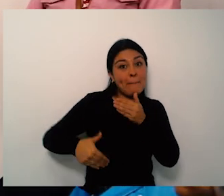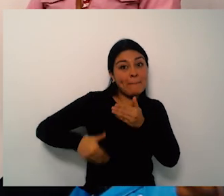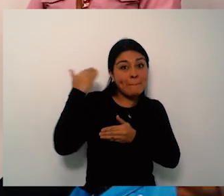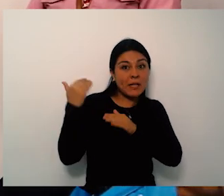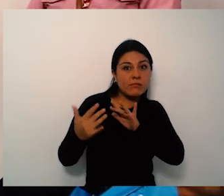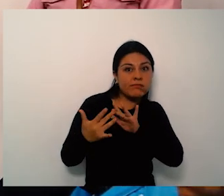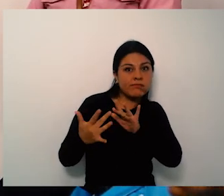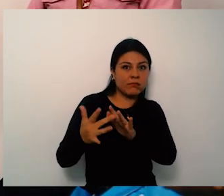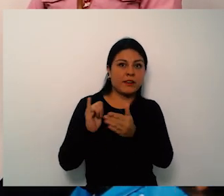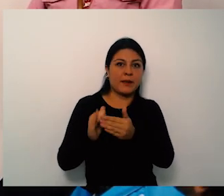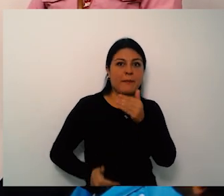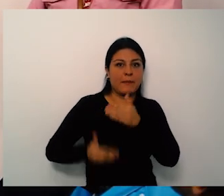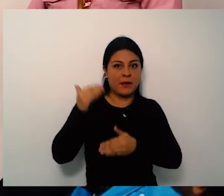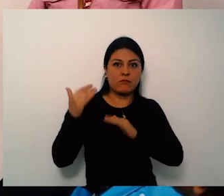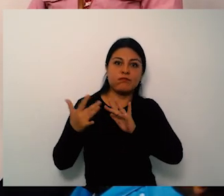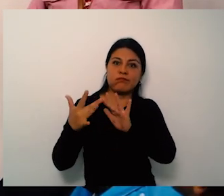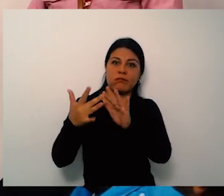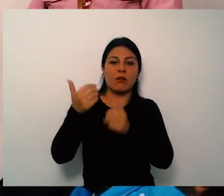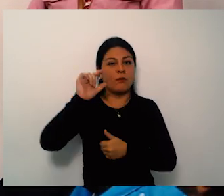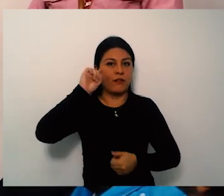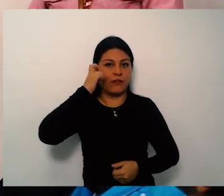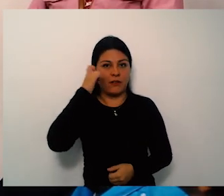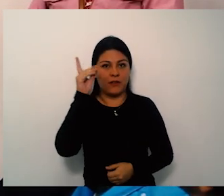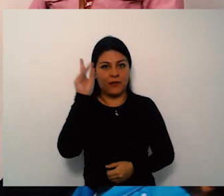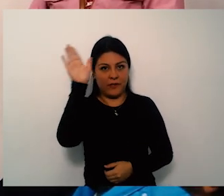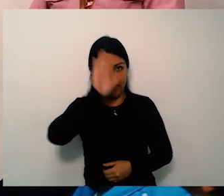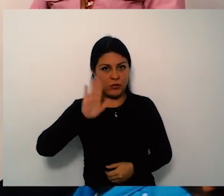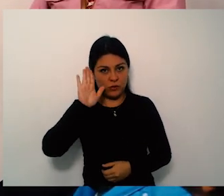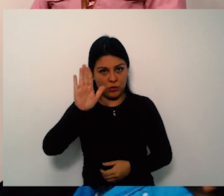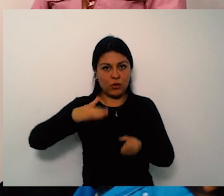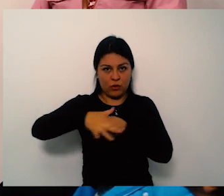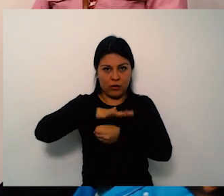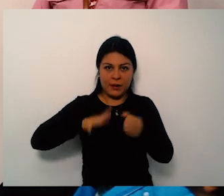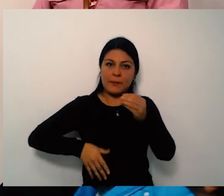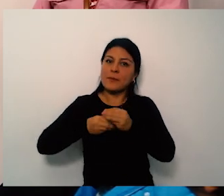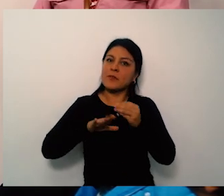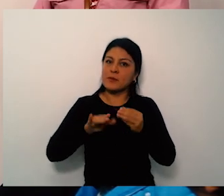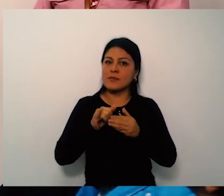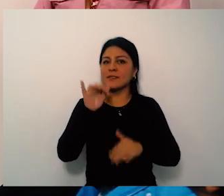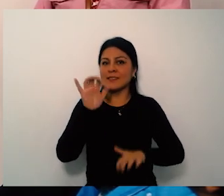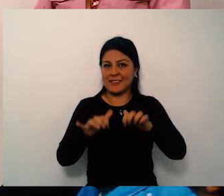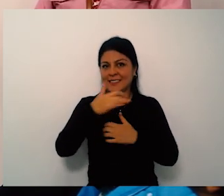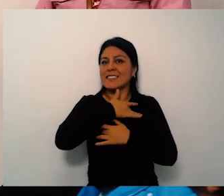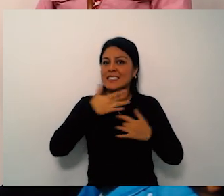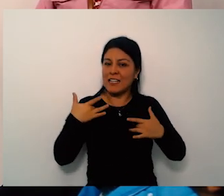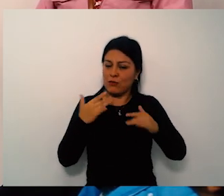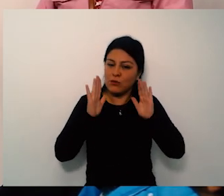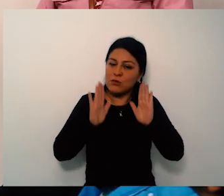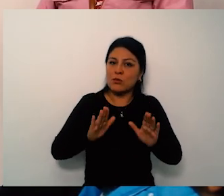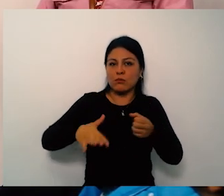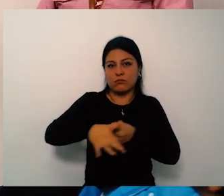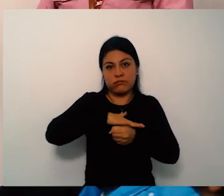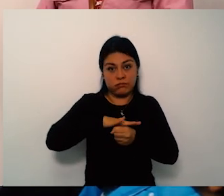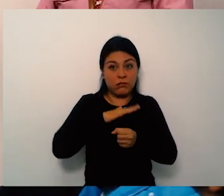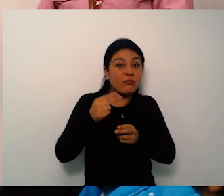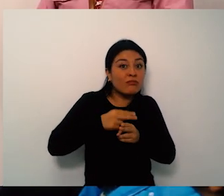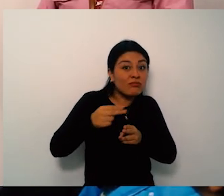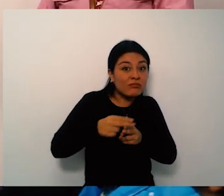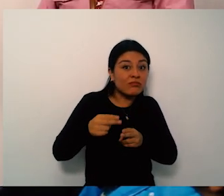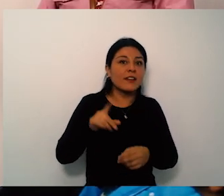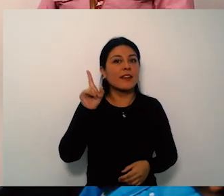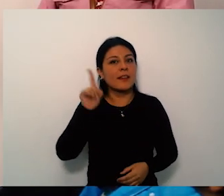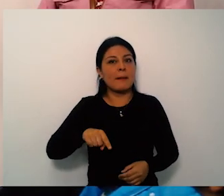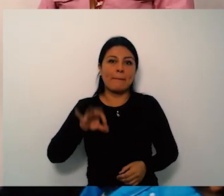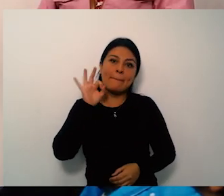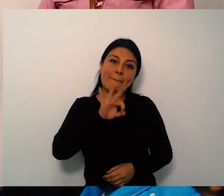tuviéramos en la ciudad un carro de estos la básica nos movería 10 pacientes al día y la medicalizada nos